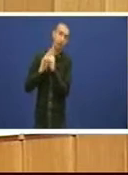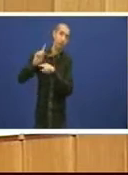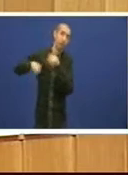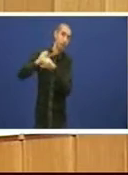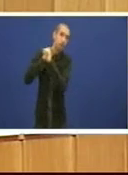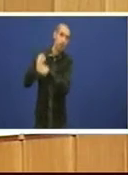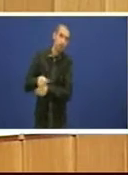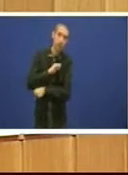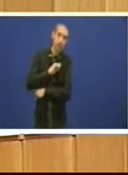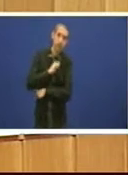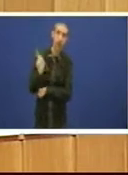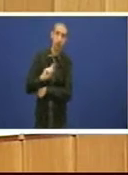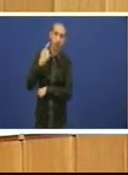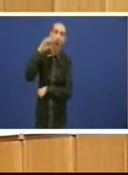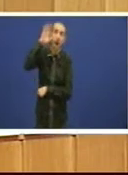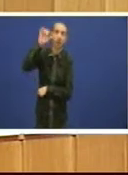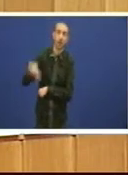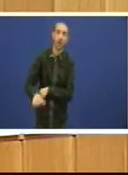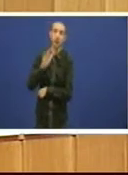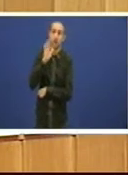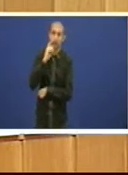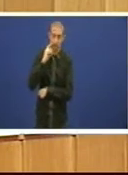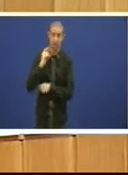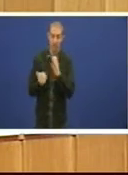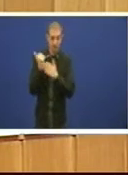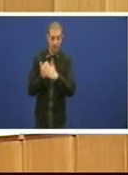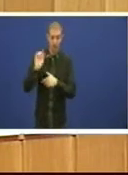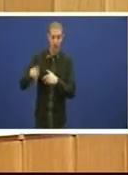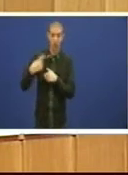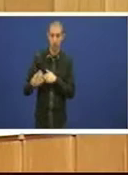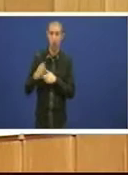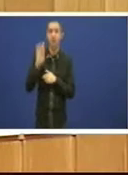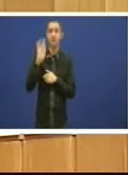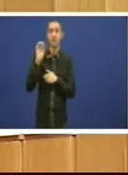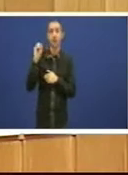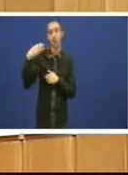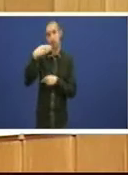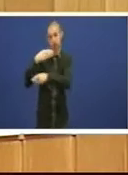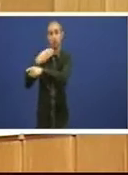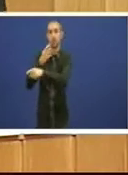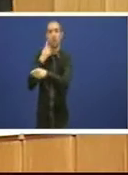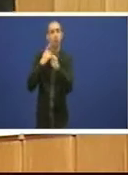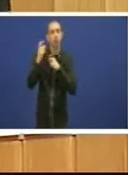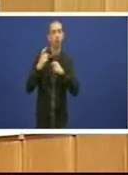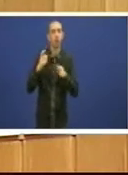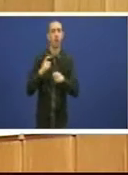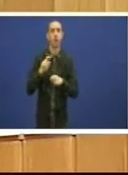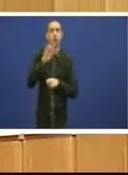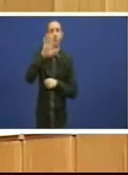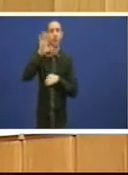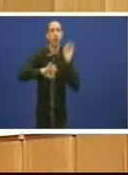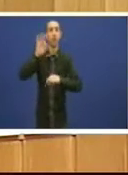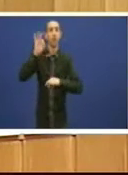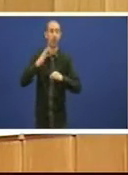Pouco despois o propio Feijó di que o FROP vai controlar o 85% de Nova Caixa Galicia a Banco dito de outra